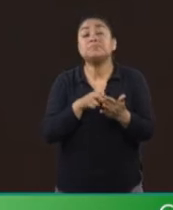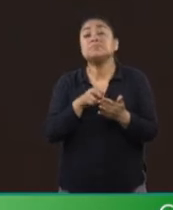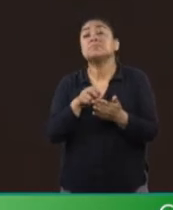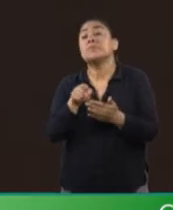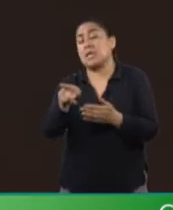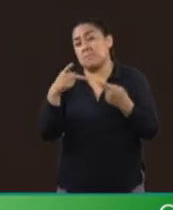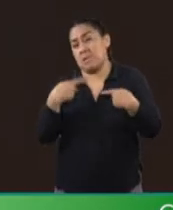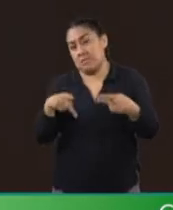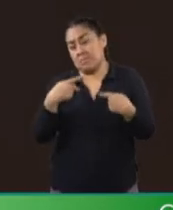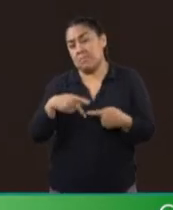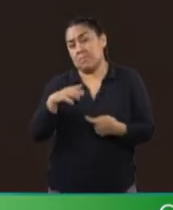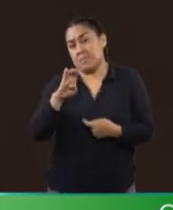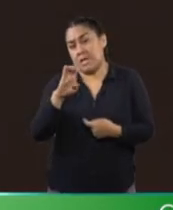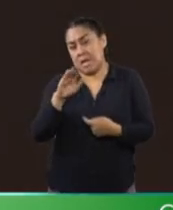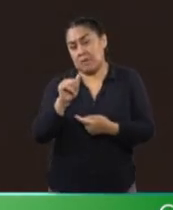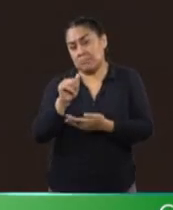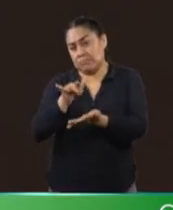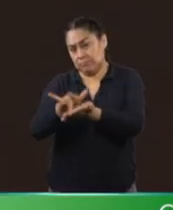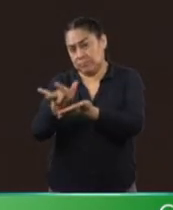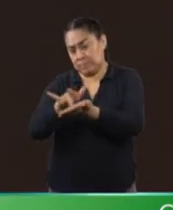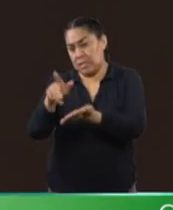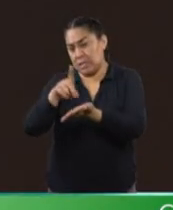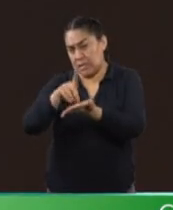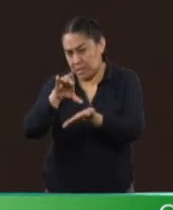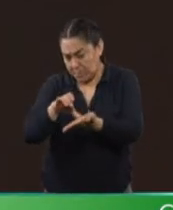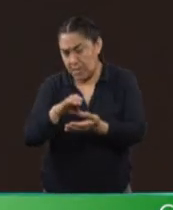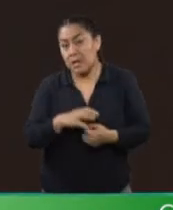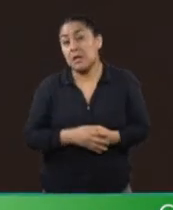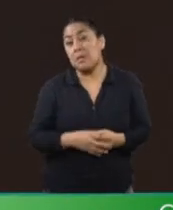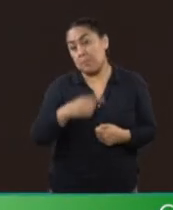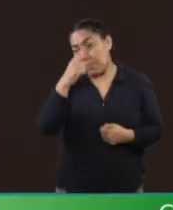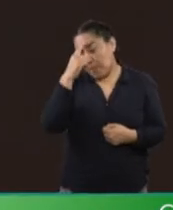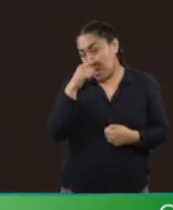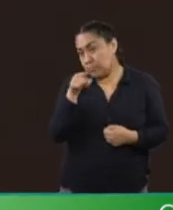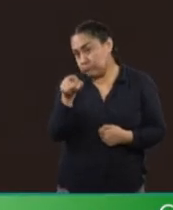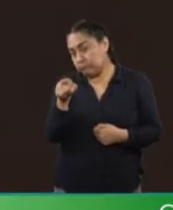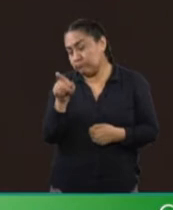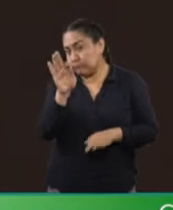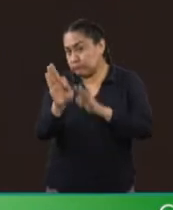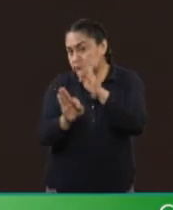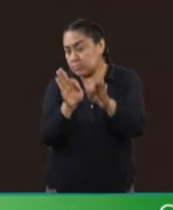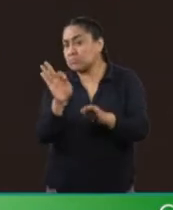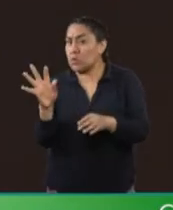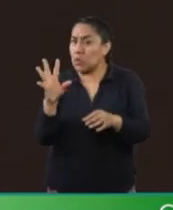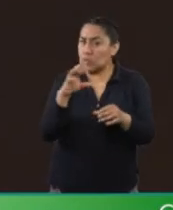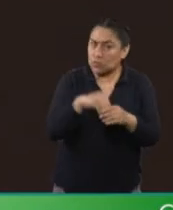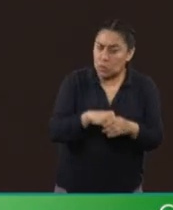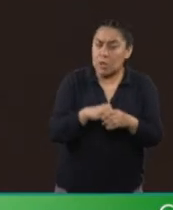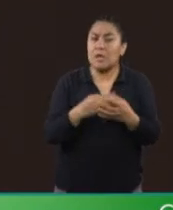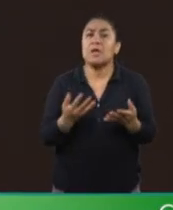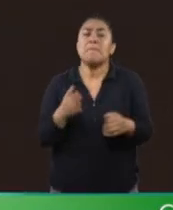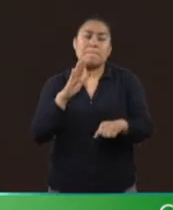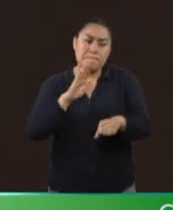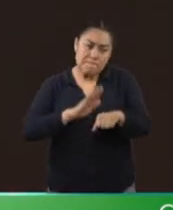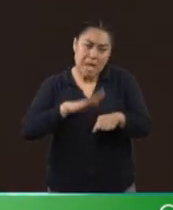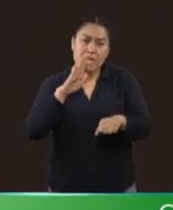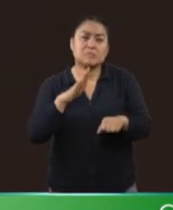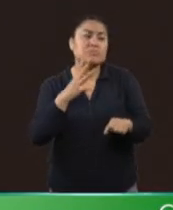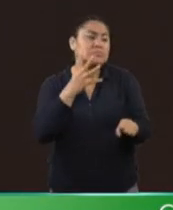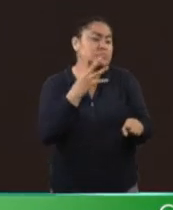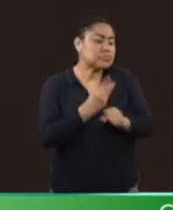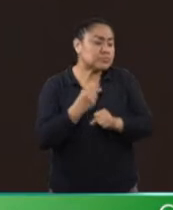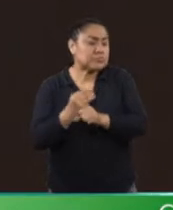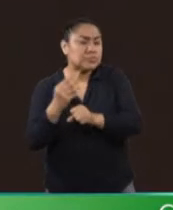discapacidad, crea condiciones adecuadas para su inclusión, la construcción de infraestructura accesible